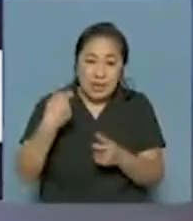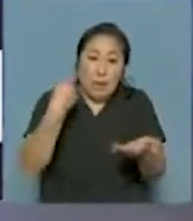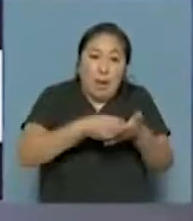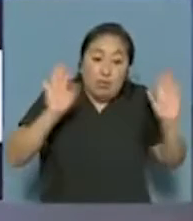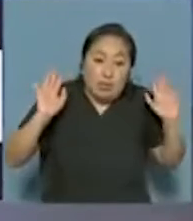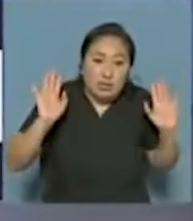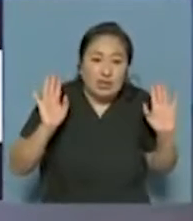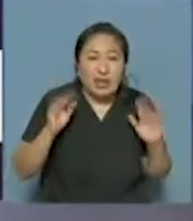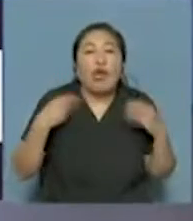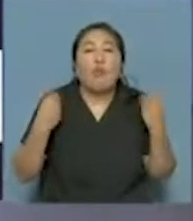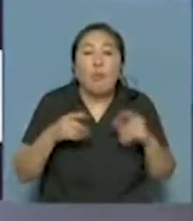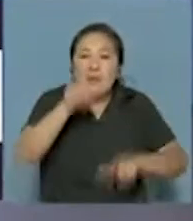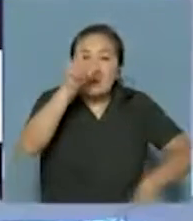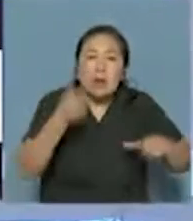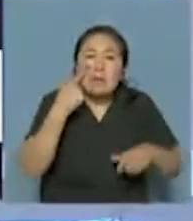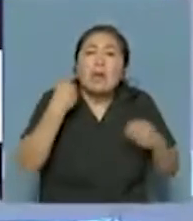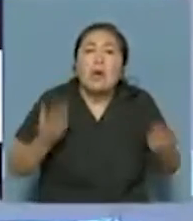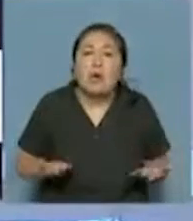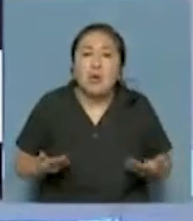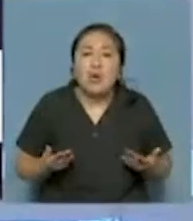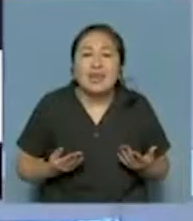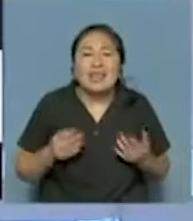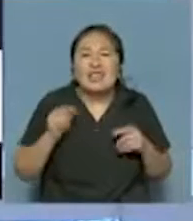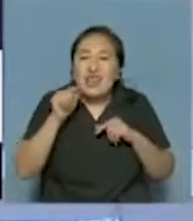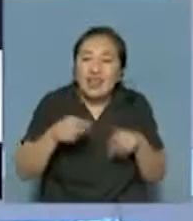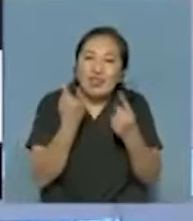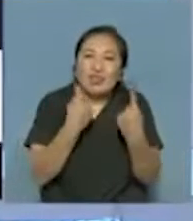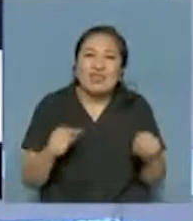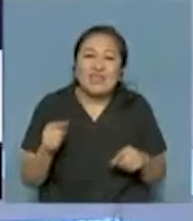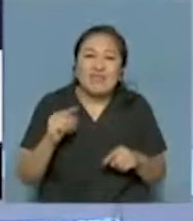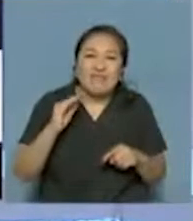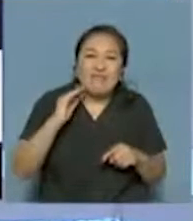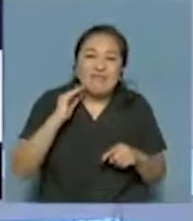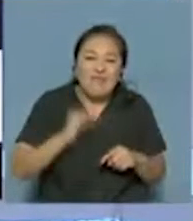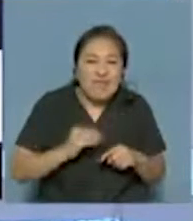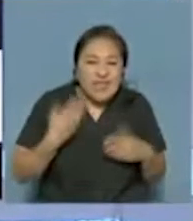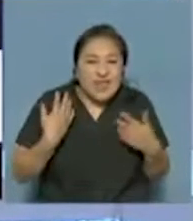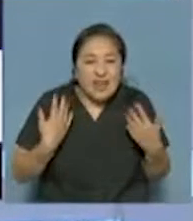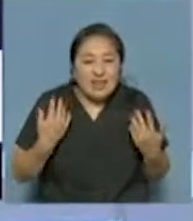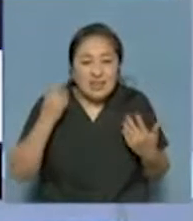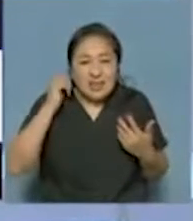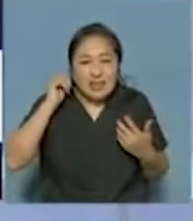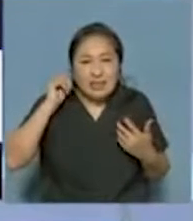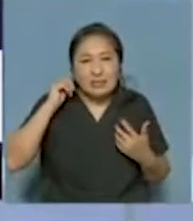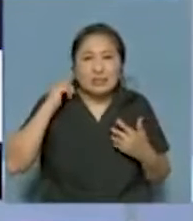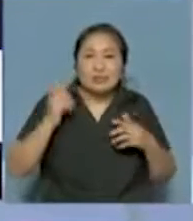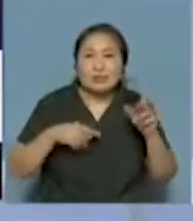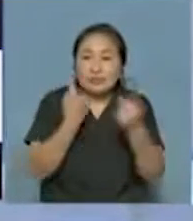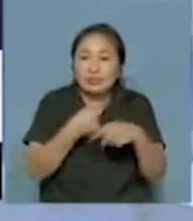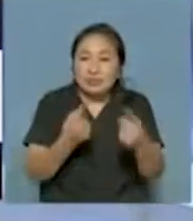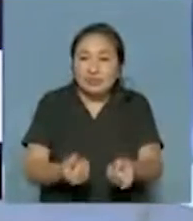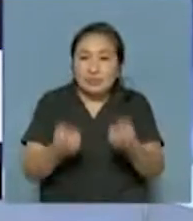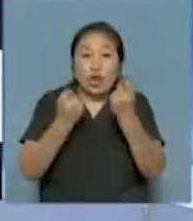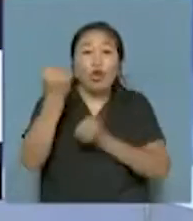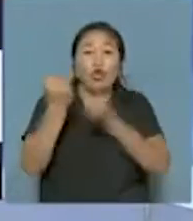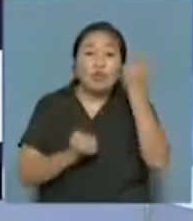¿Cómo hace el productor? Estos son los insabores y las necesidades de tener herramientas de